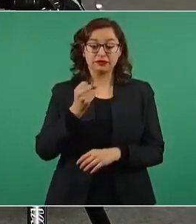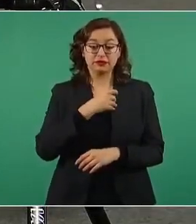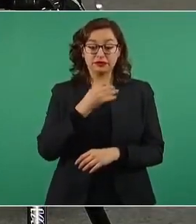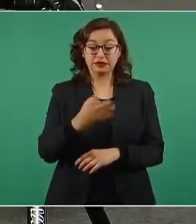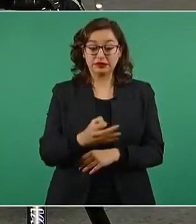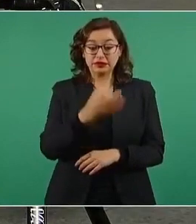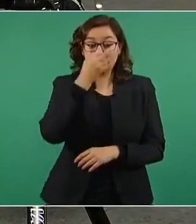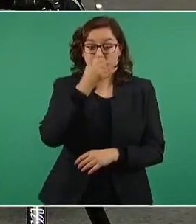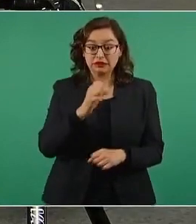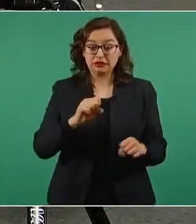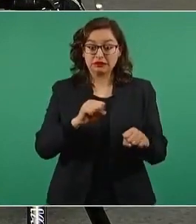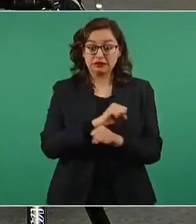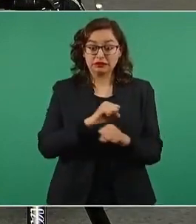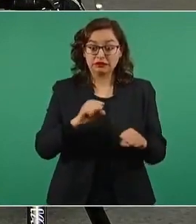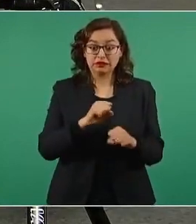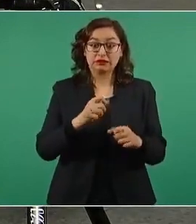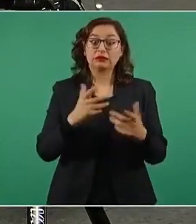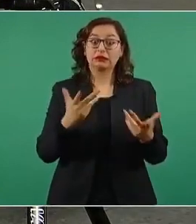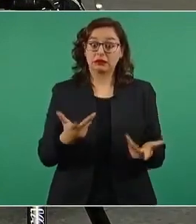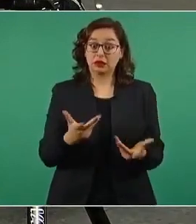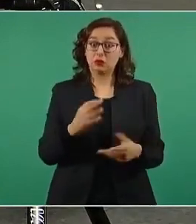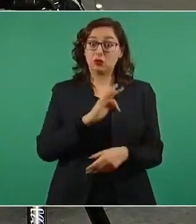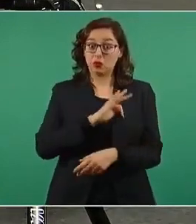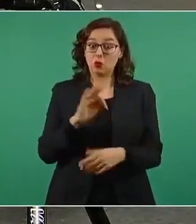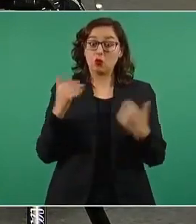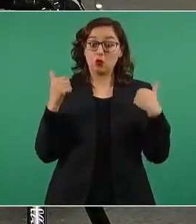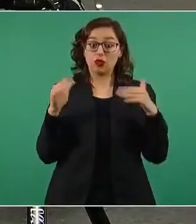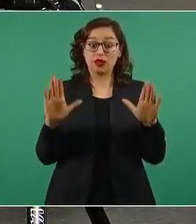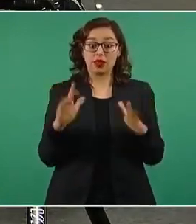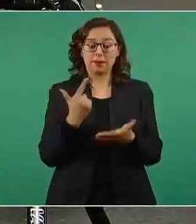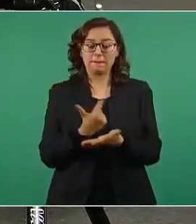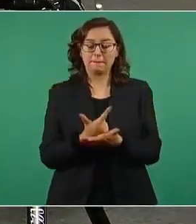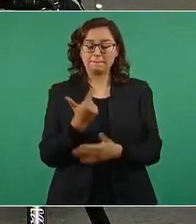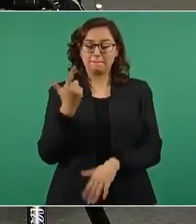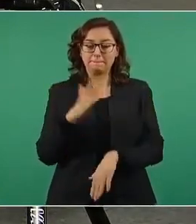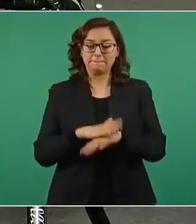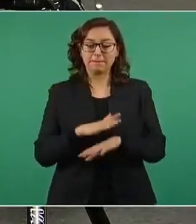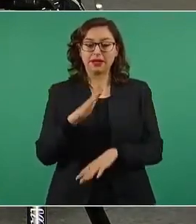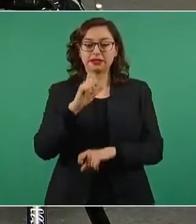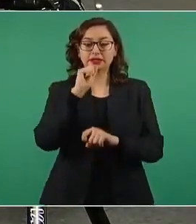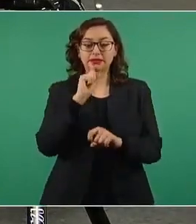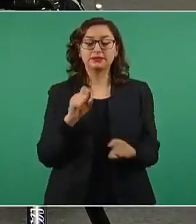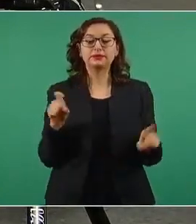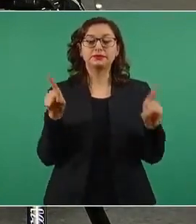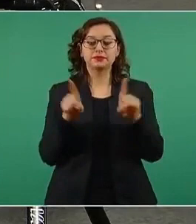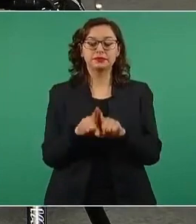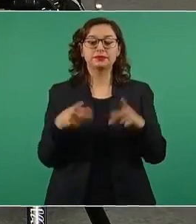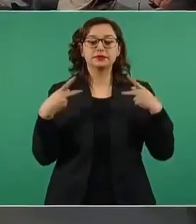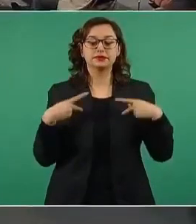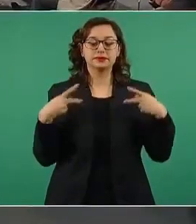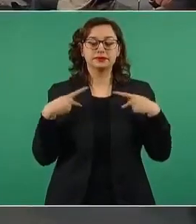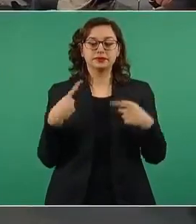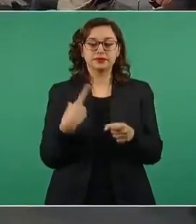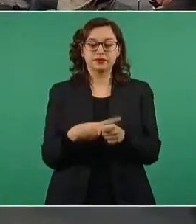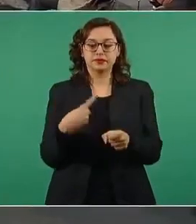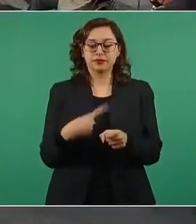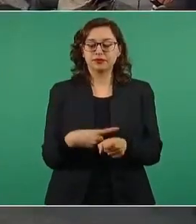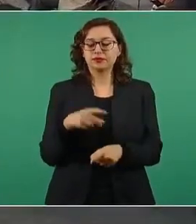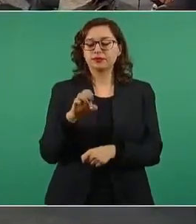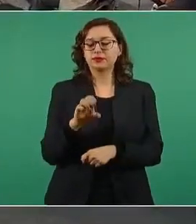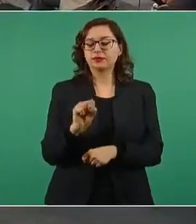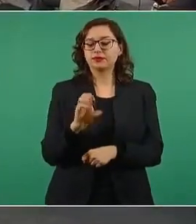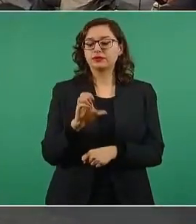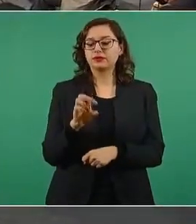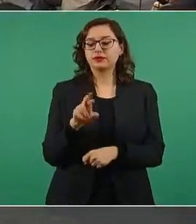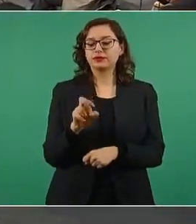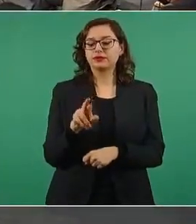un nuevo infarto o de un infarto. Y unos casos graves de los tratamientos para los pacientes con esclerosis múltiple